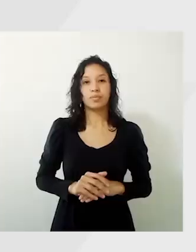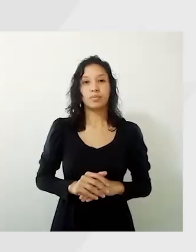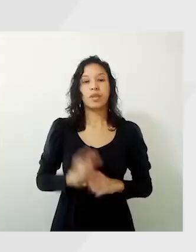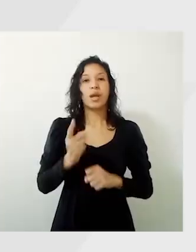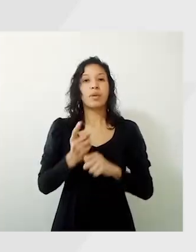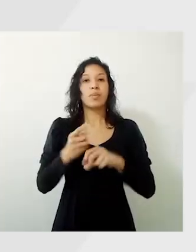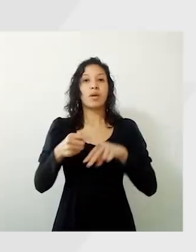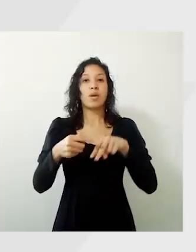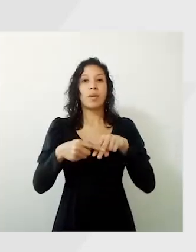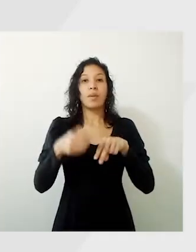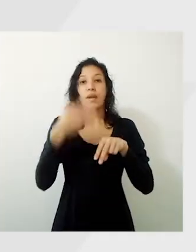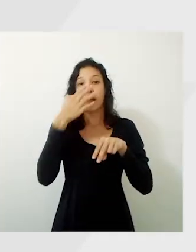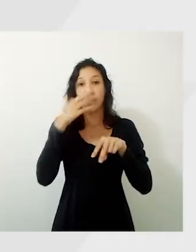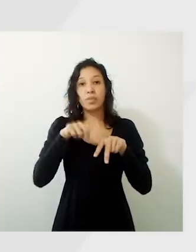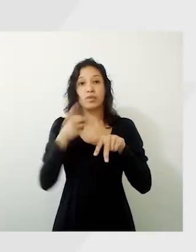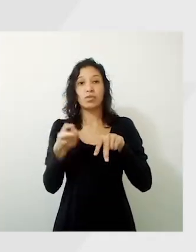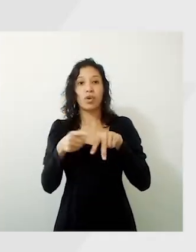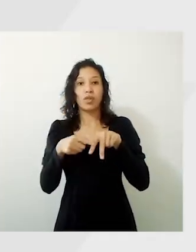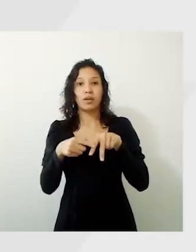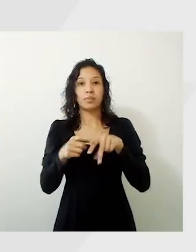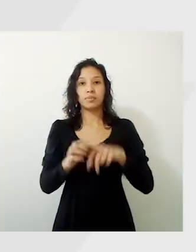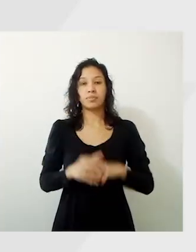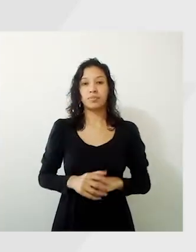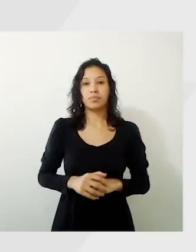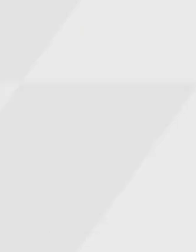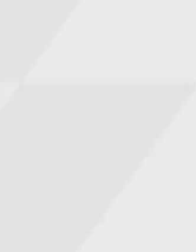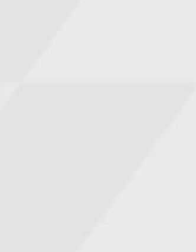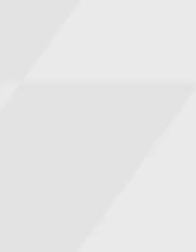Con una y luego con la otra pierna.